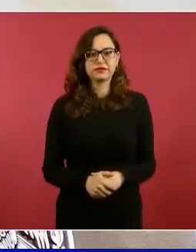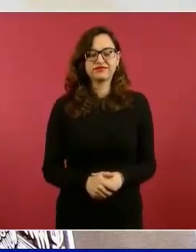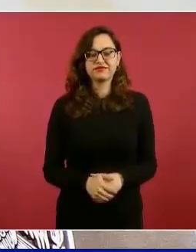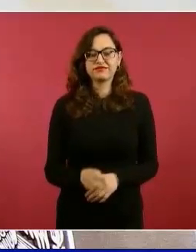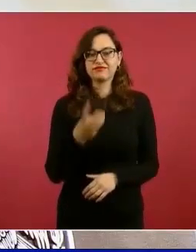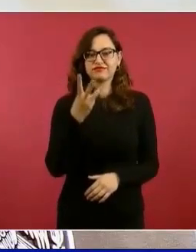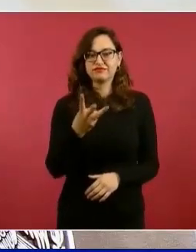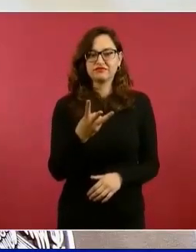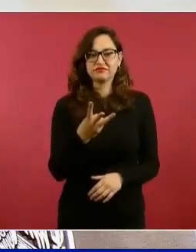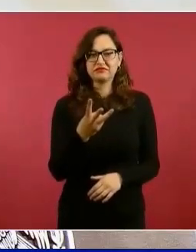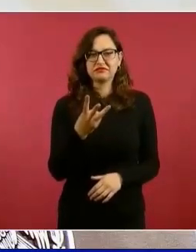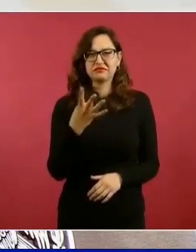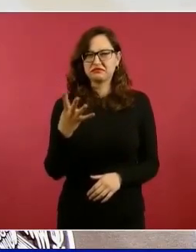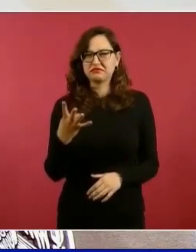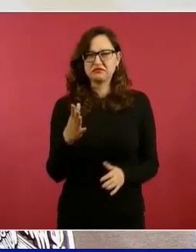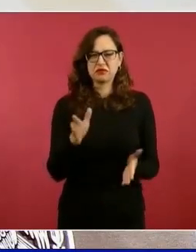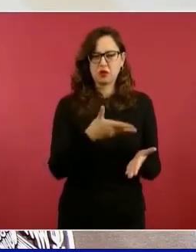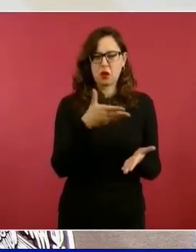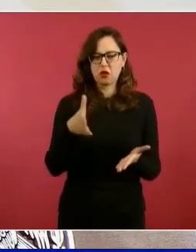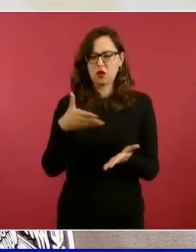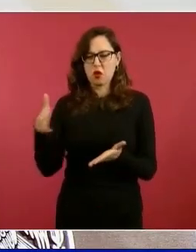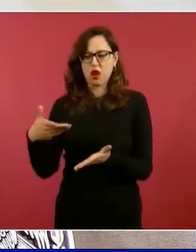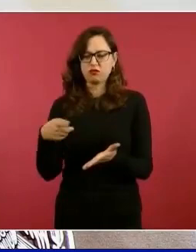cuatro cuartillos.